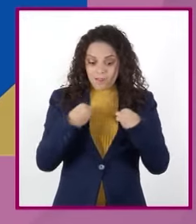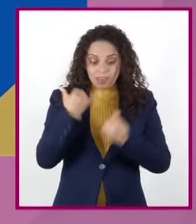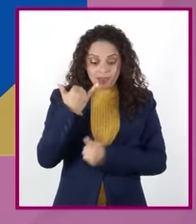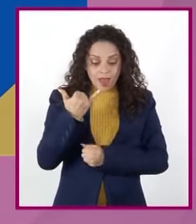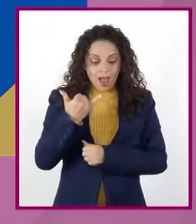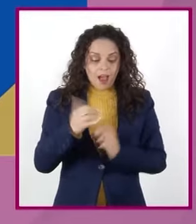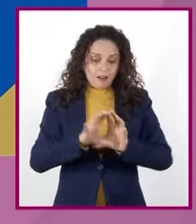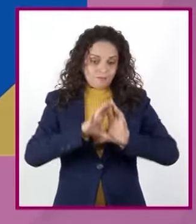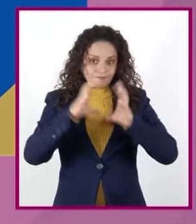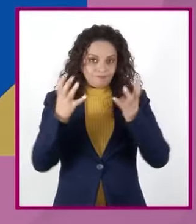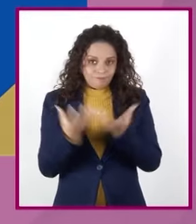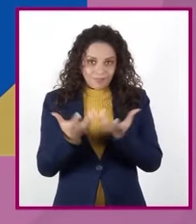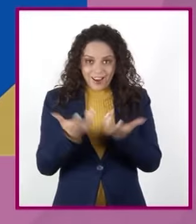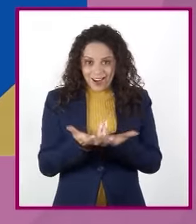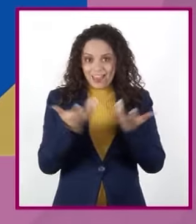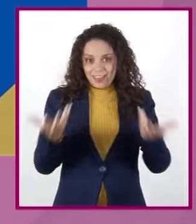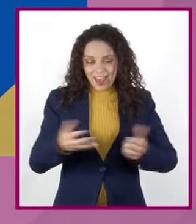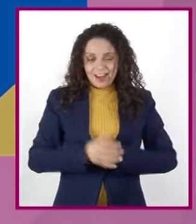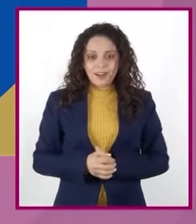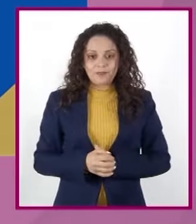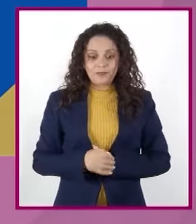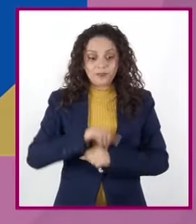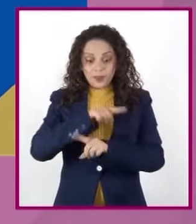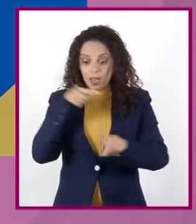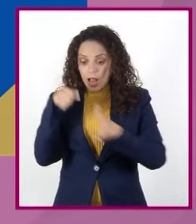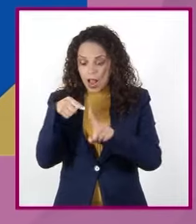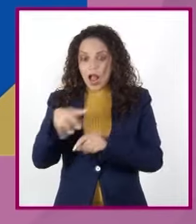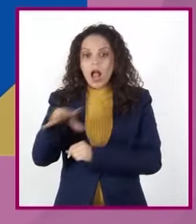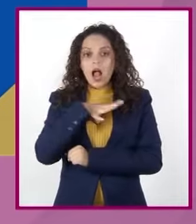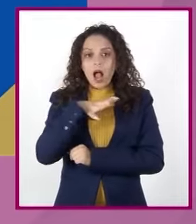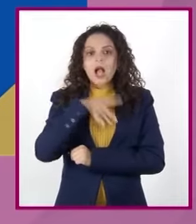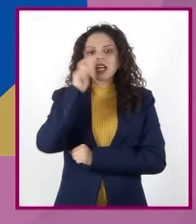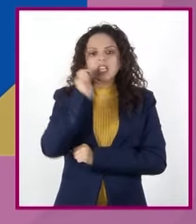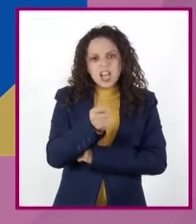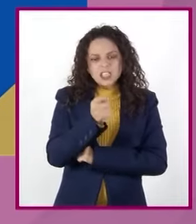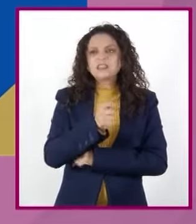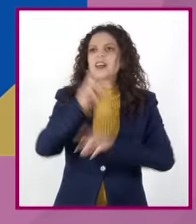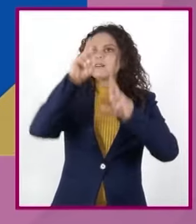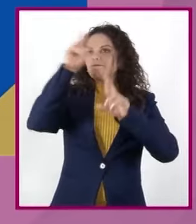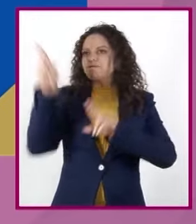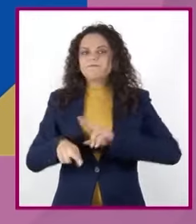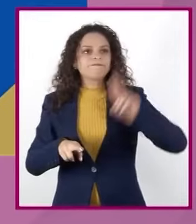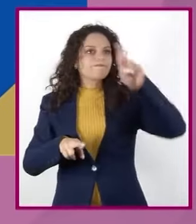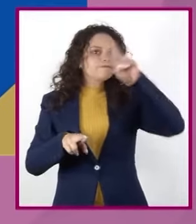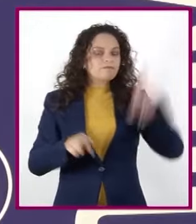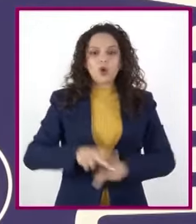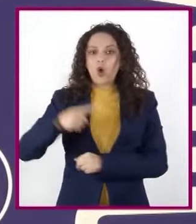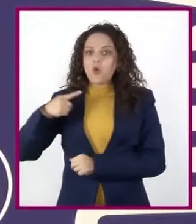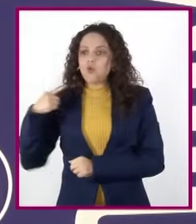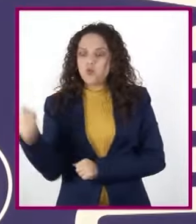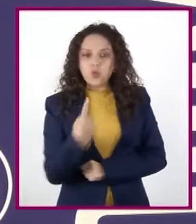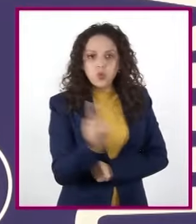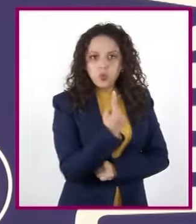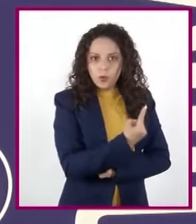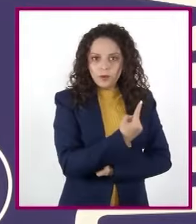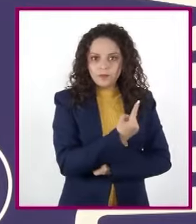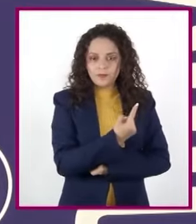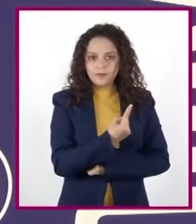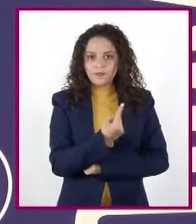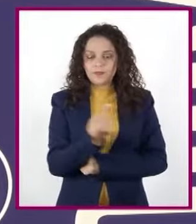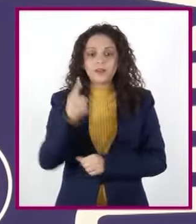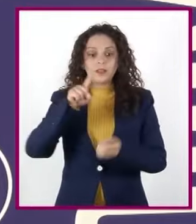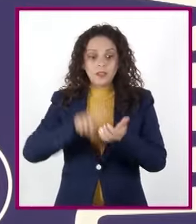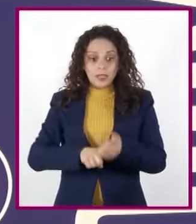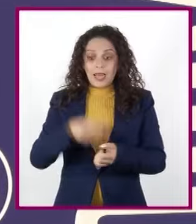Aquí ocurren los fenómenos meteorológicos como las tormentas eléctricas y los huracanes. Asimismo, es la